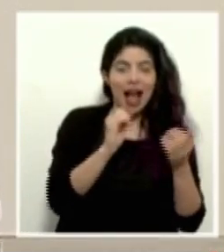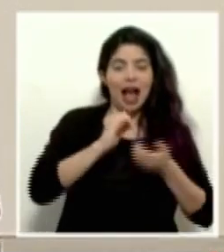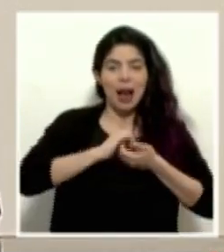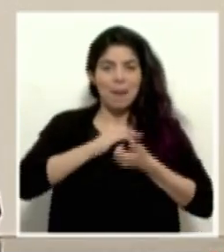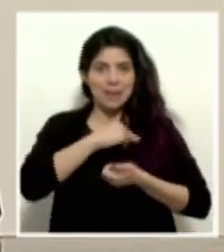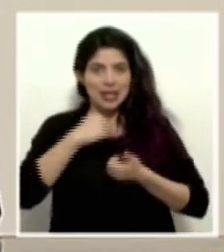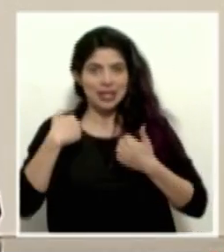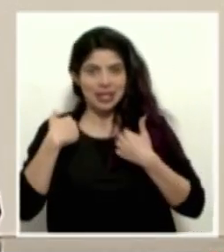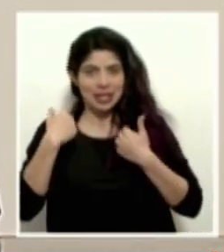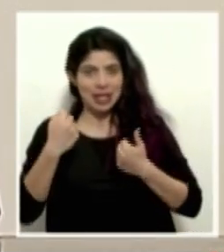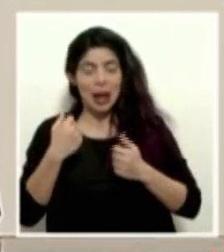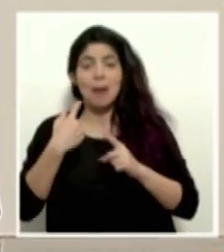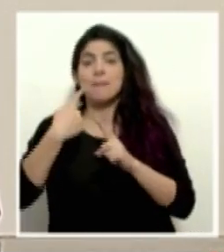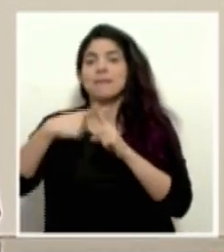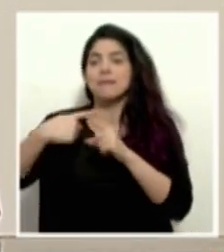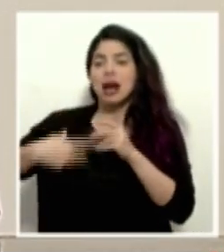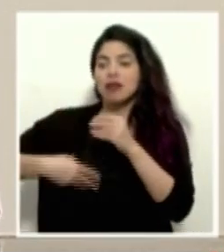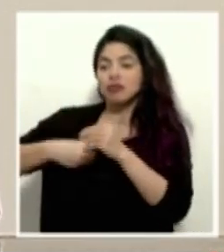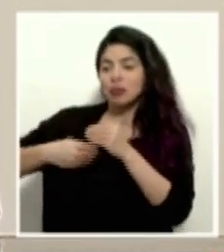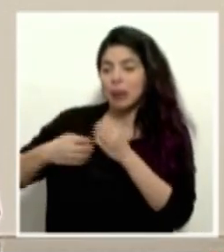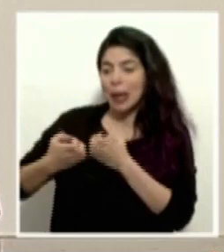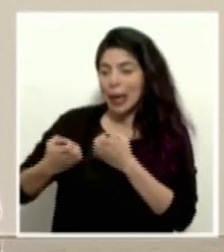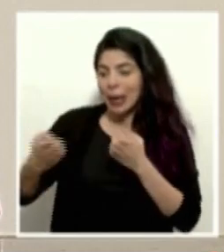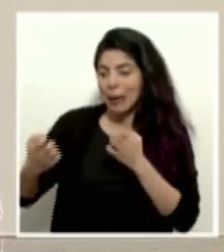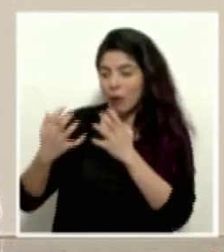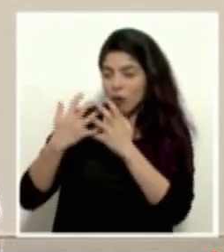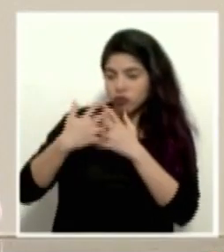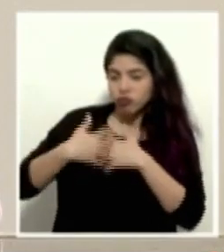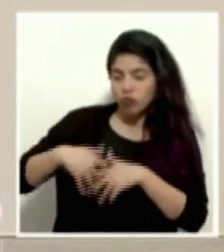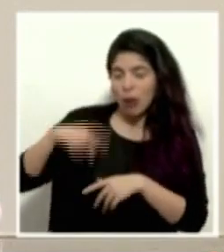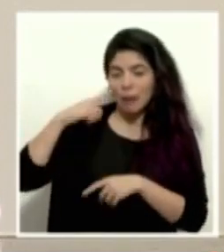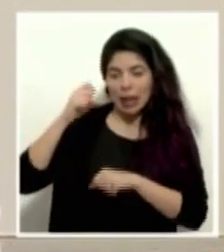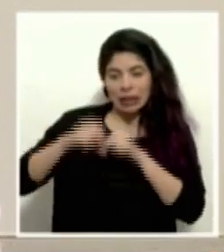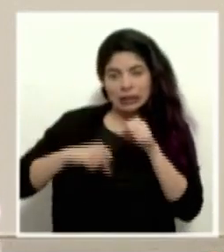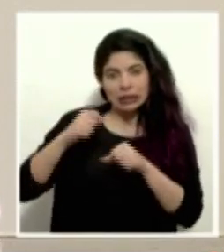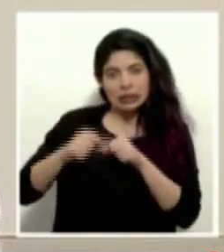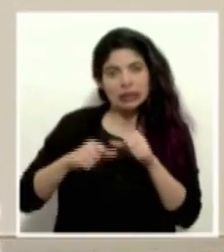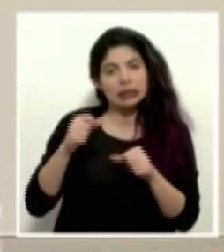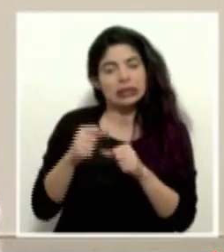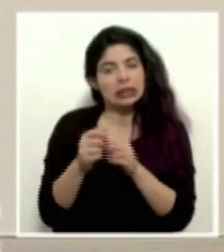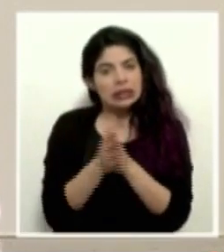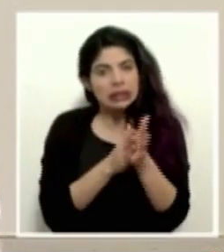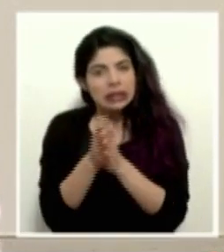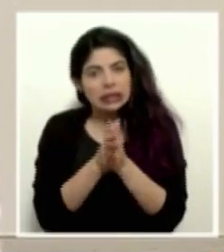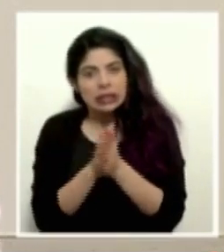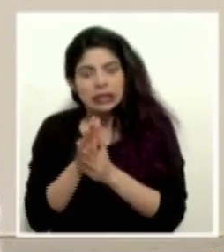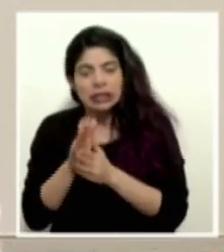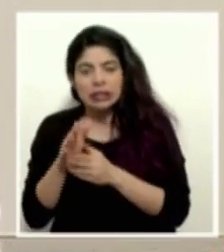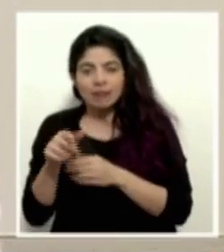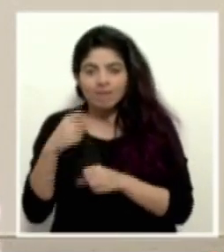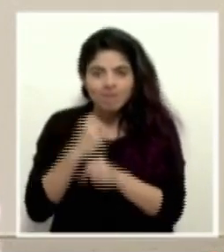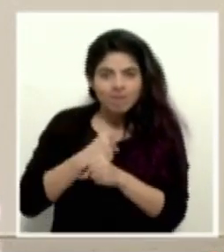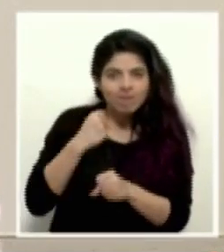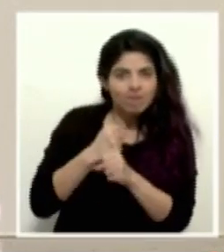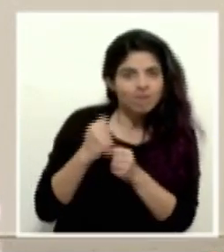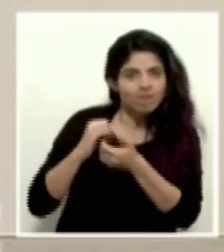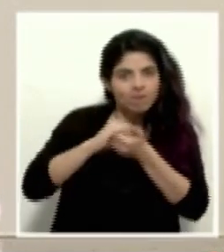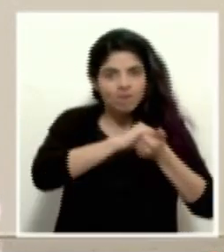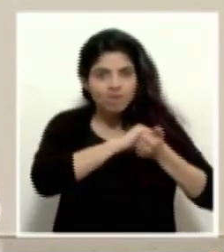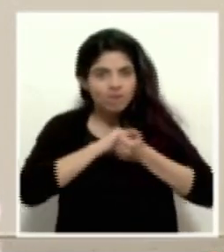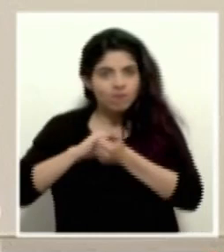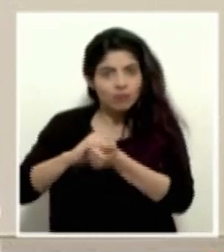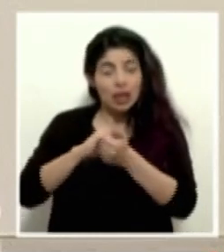Ministerio. Hemos estado fortaleciendo la capacidad de equipo de articulación para sacar el máximo del provecho de todo ese trabajo conjunto,